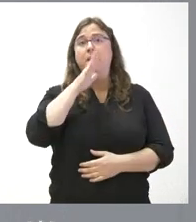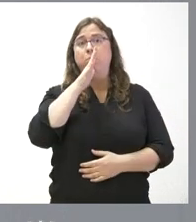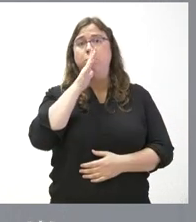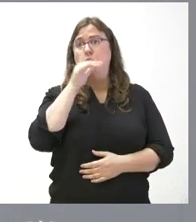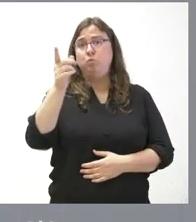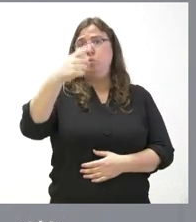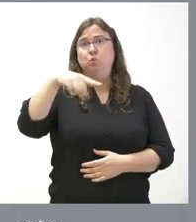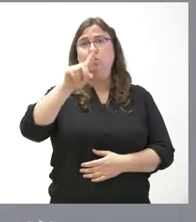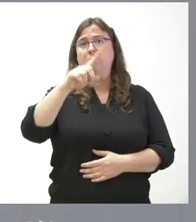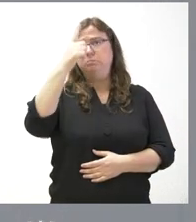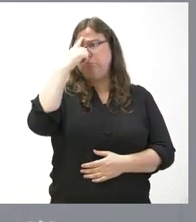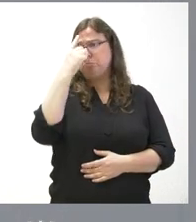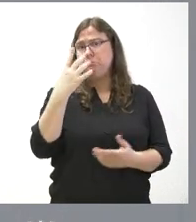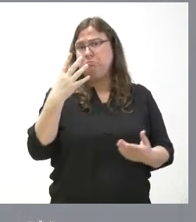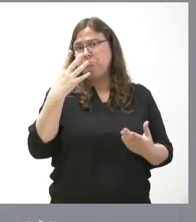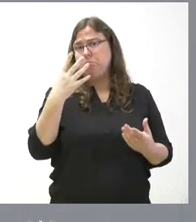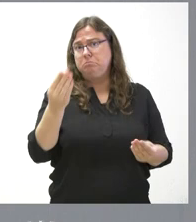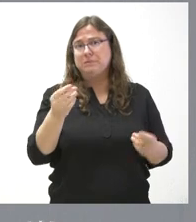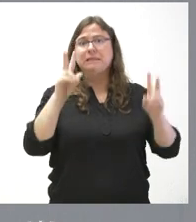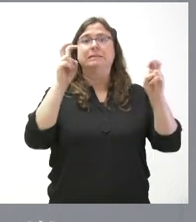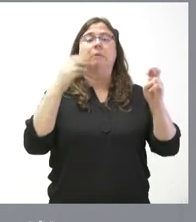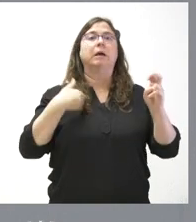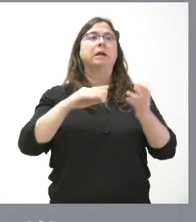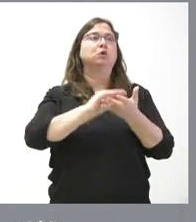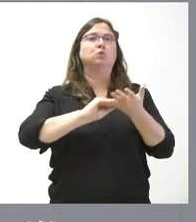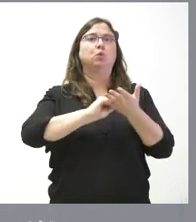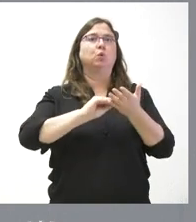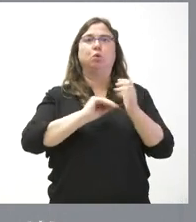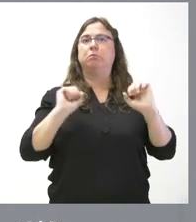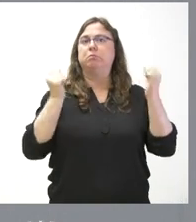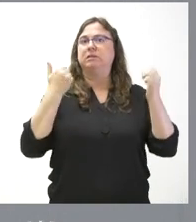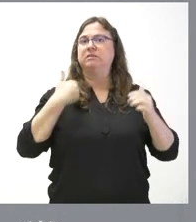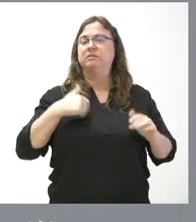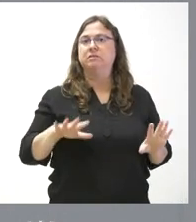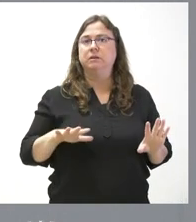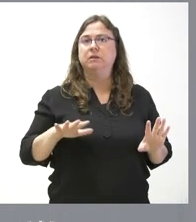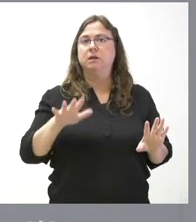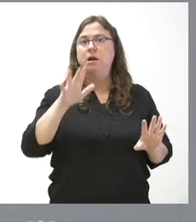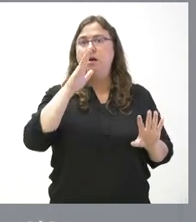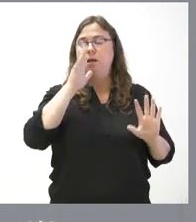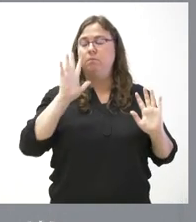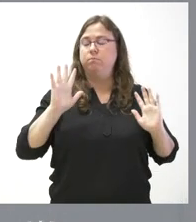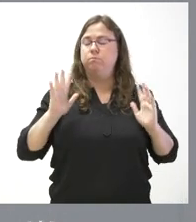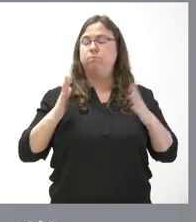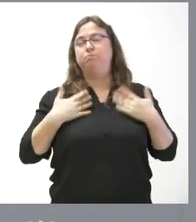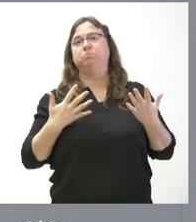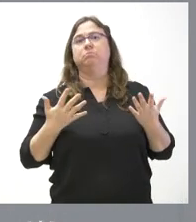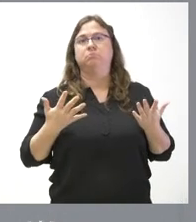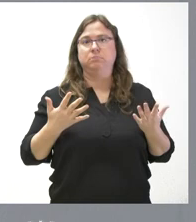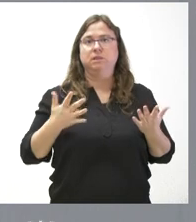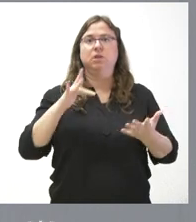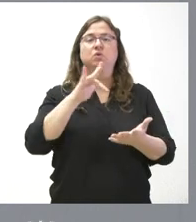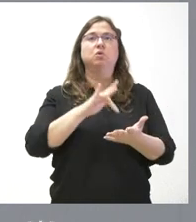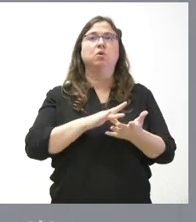entendían que el tema se había resuelto y nos lo encontramos hoy en plena